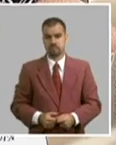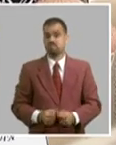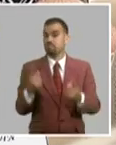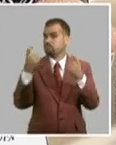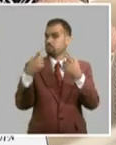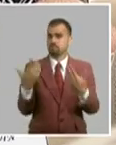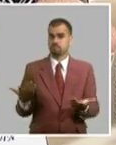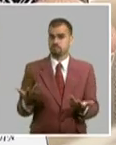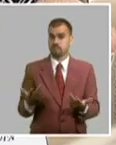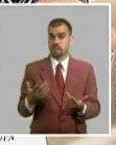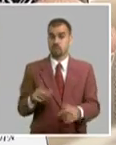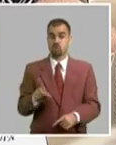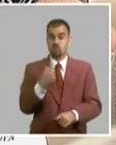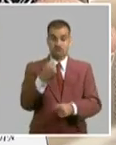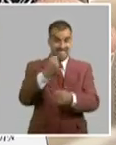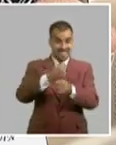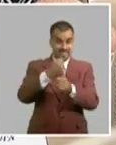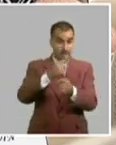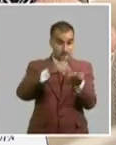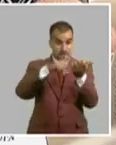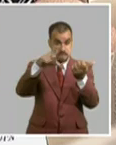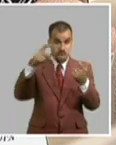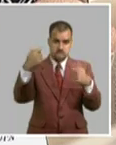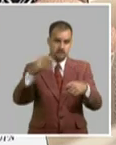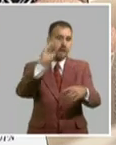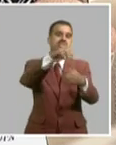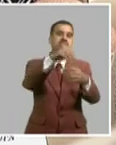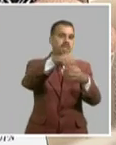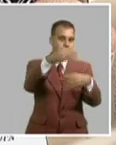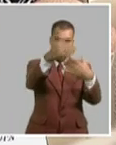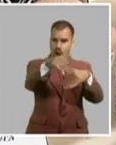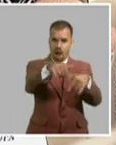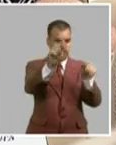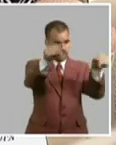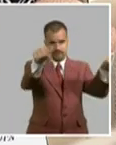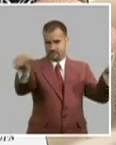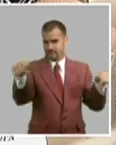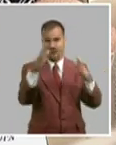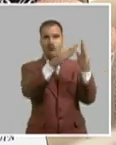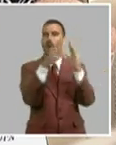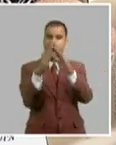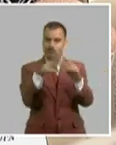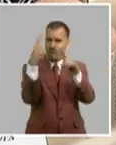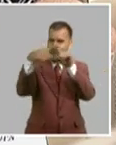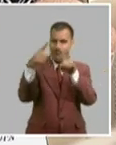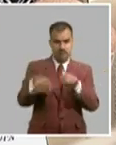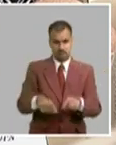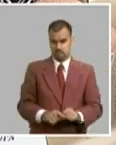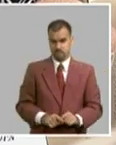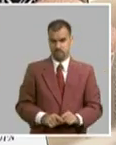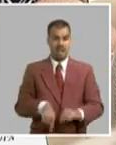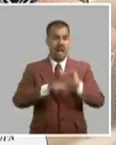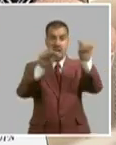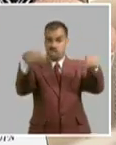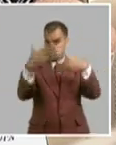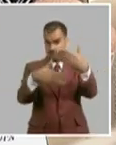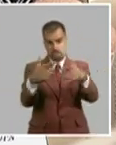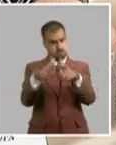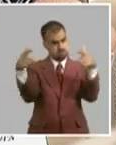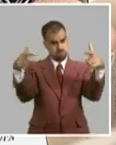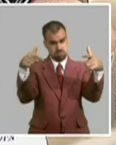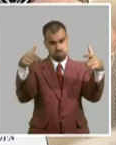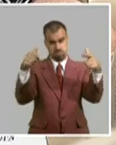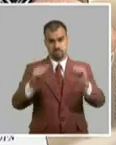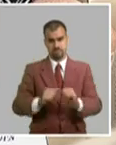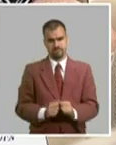fortalecer el trabajo del partido en los barrios. Porque es allí donde se nos concentran ahora los problemas principales. Siempre ha